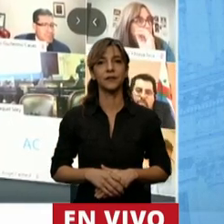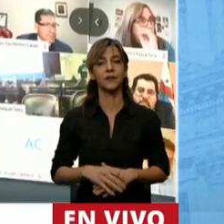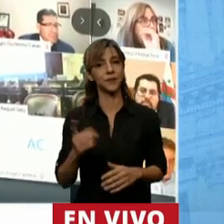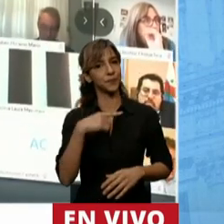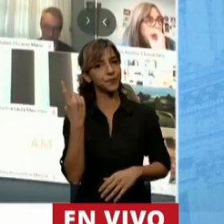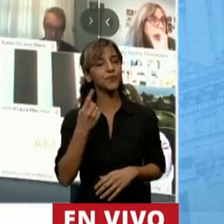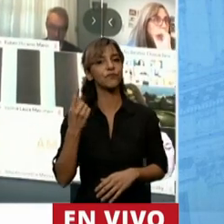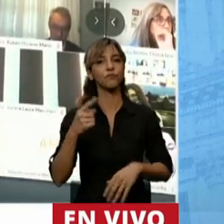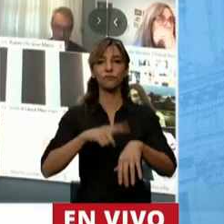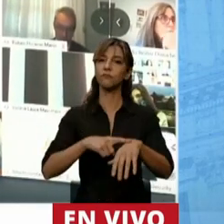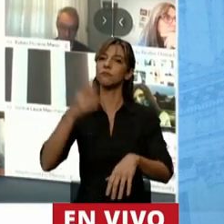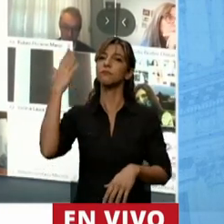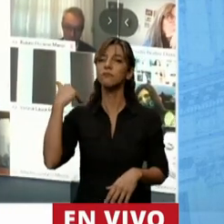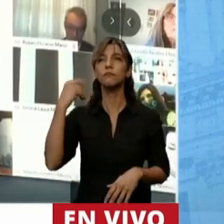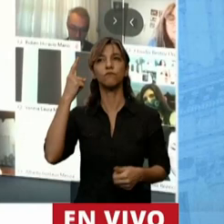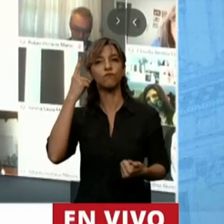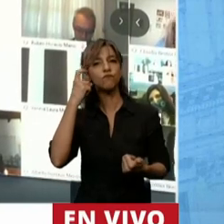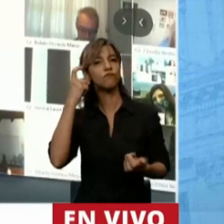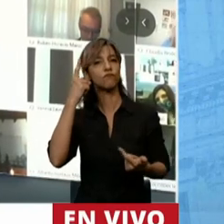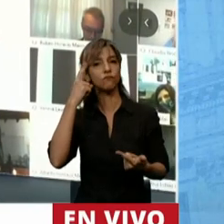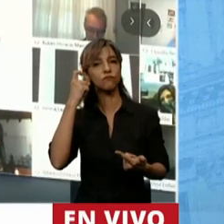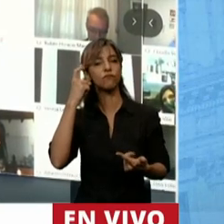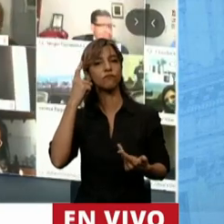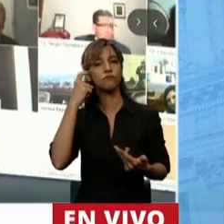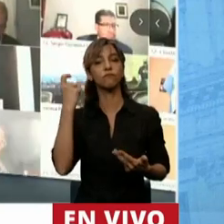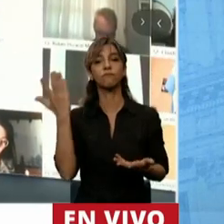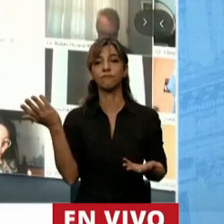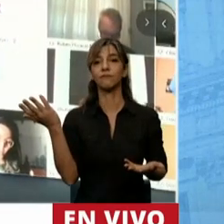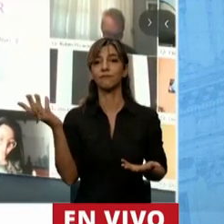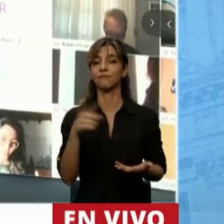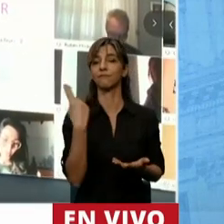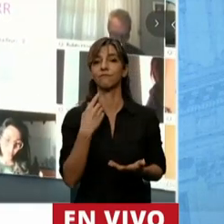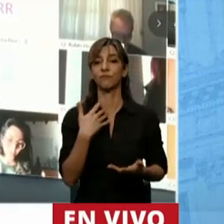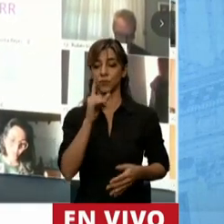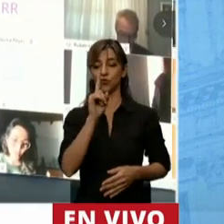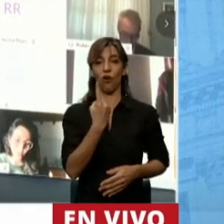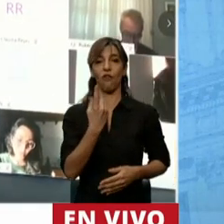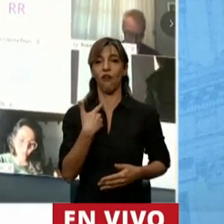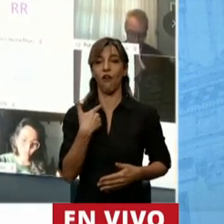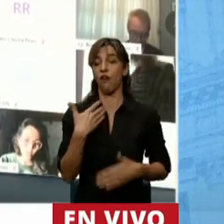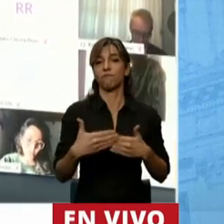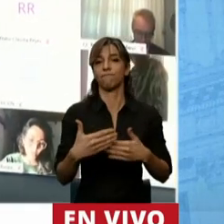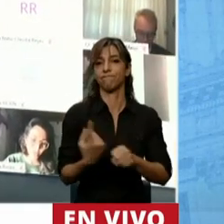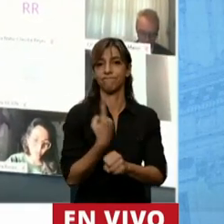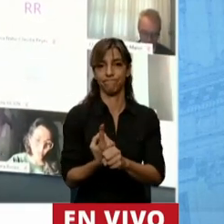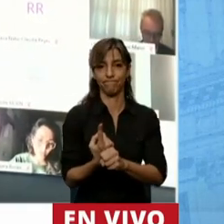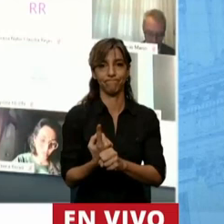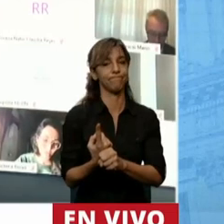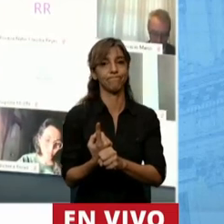aprendimos en este tiempo que nadie se salva solo aprendimos en este tiempo